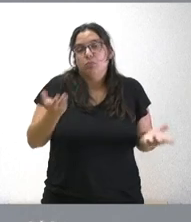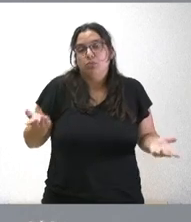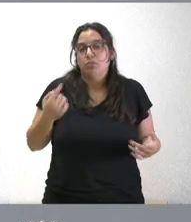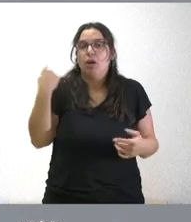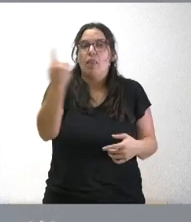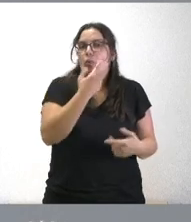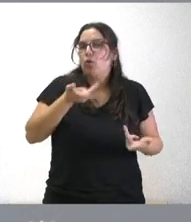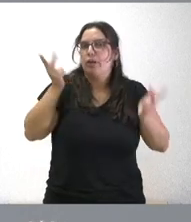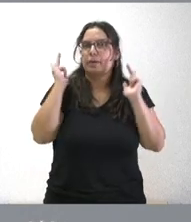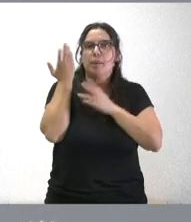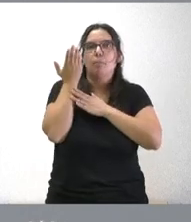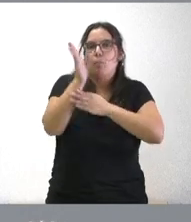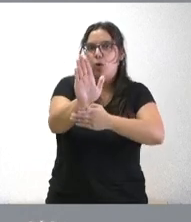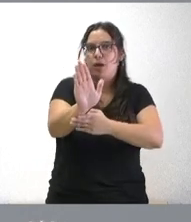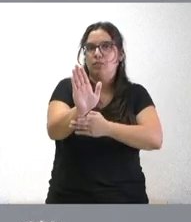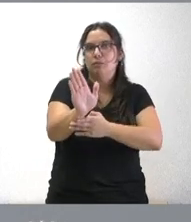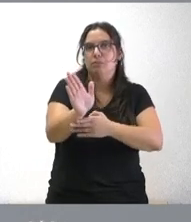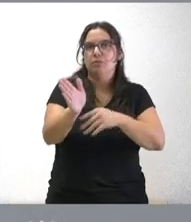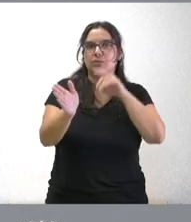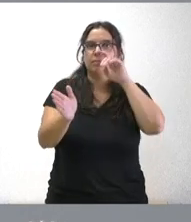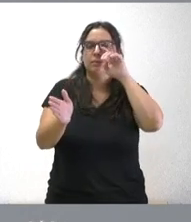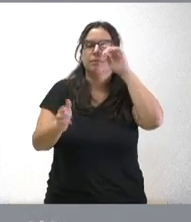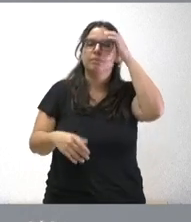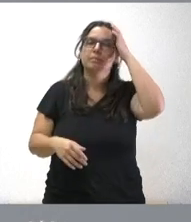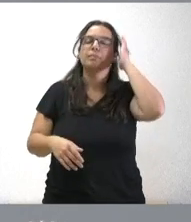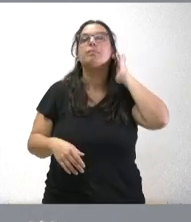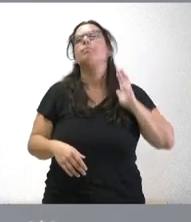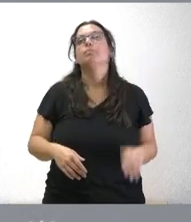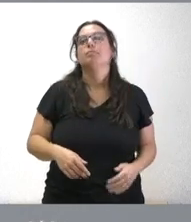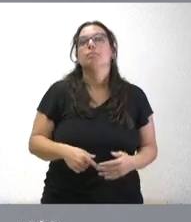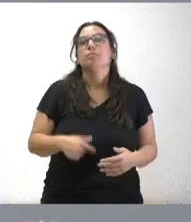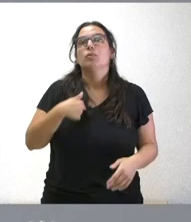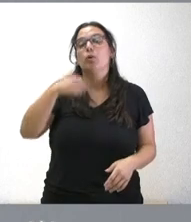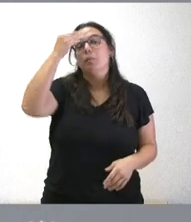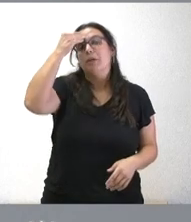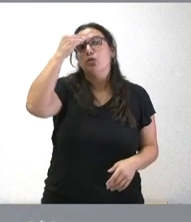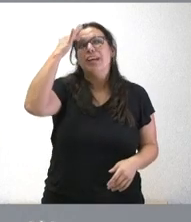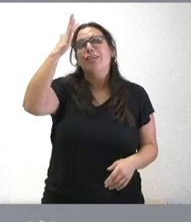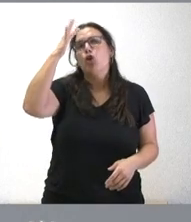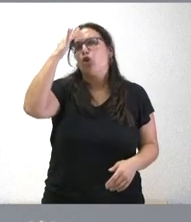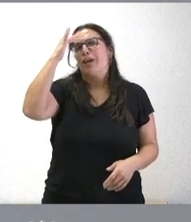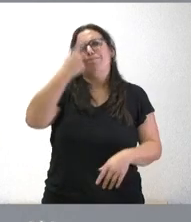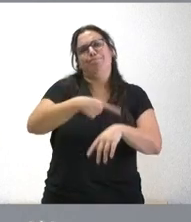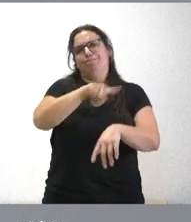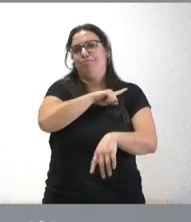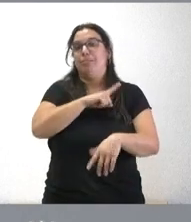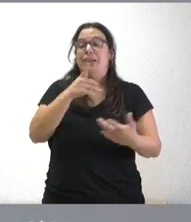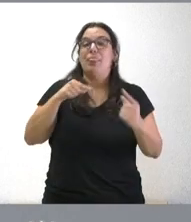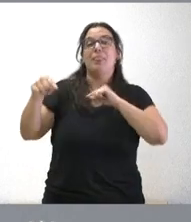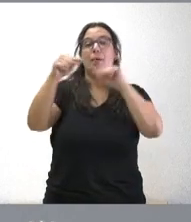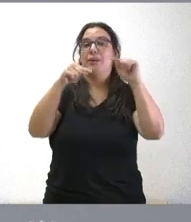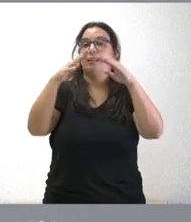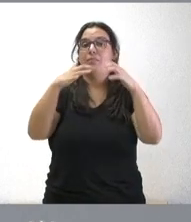cada cual es libre de plantear esas propuestas las considero muy ideológicas y lógicamente en el debate parlamentario